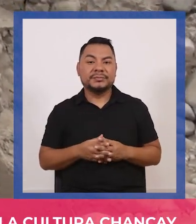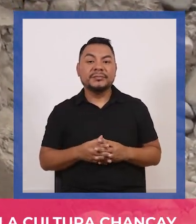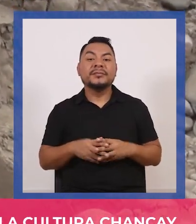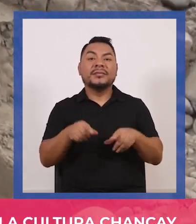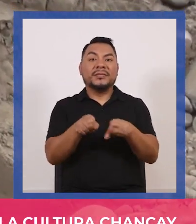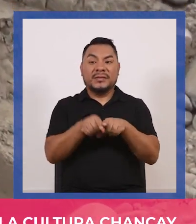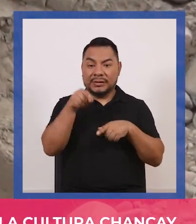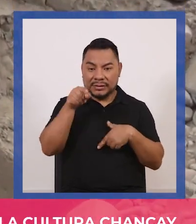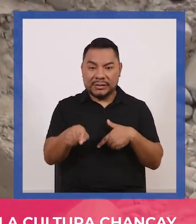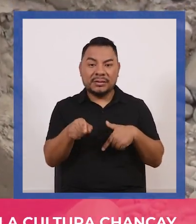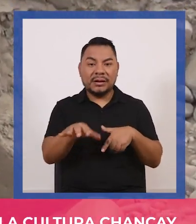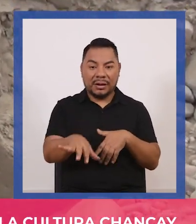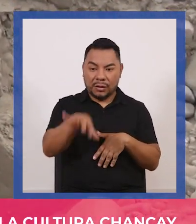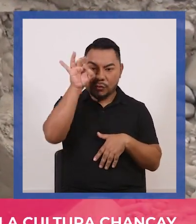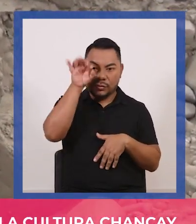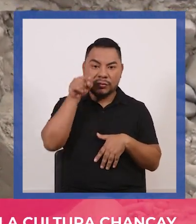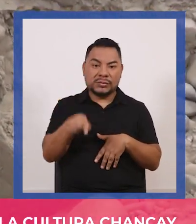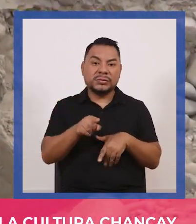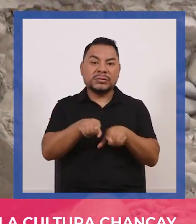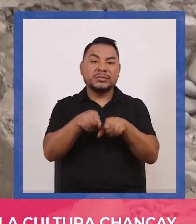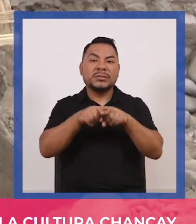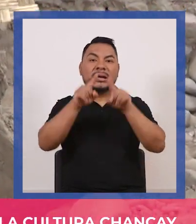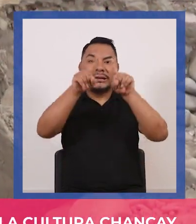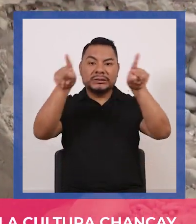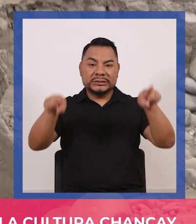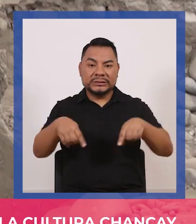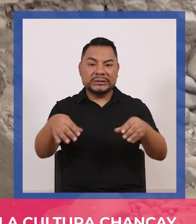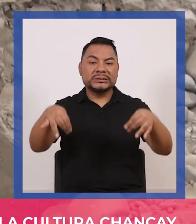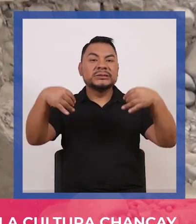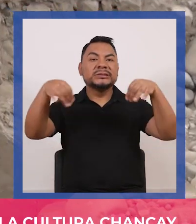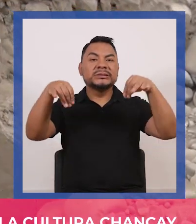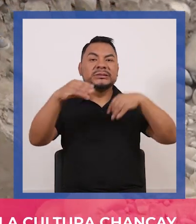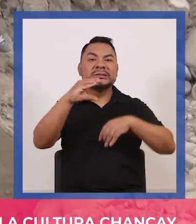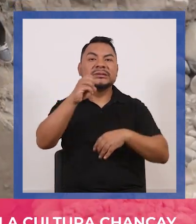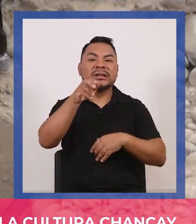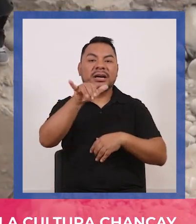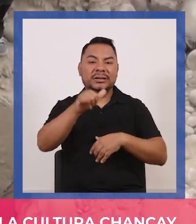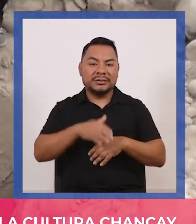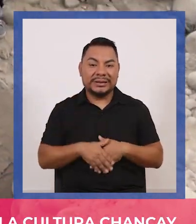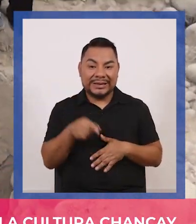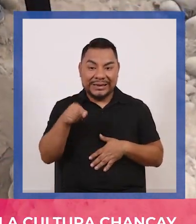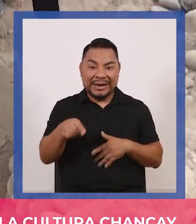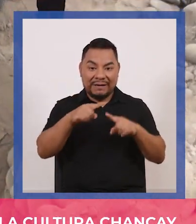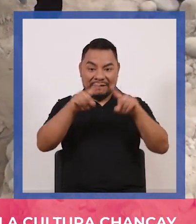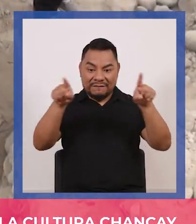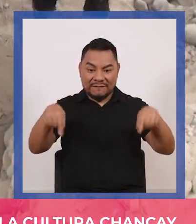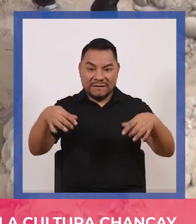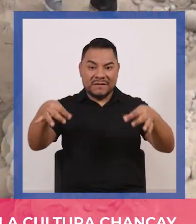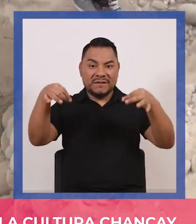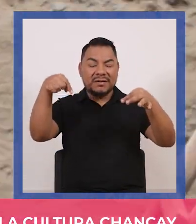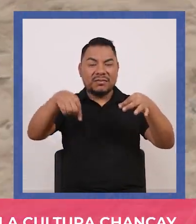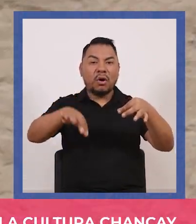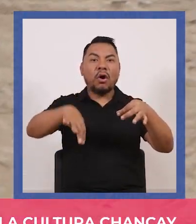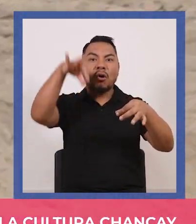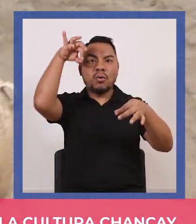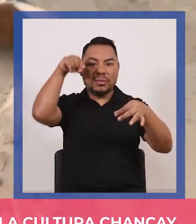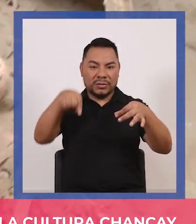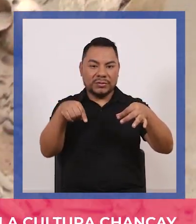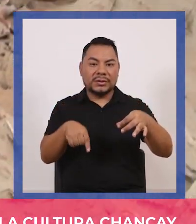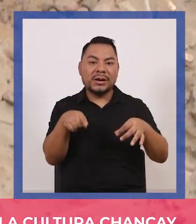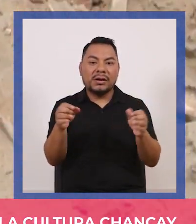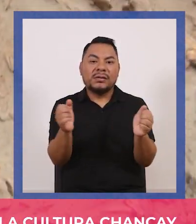además también hallaron una chacana este fardo se encuentra asociado con otros 9